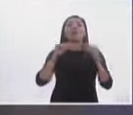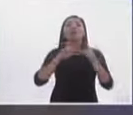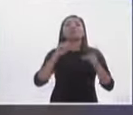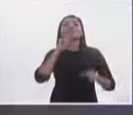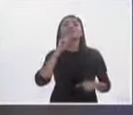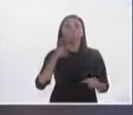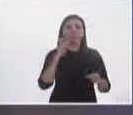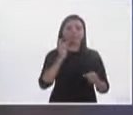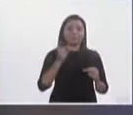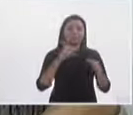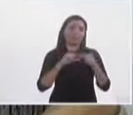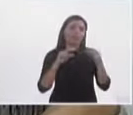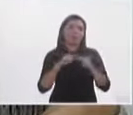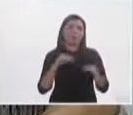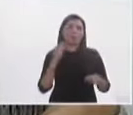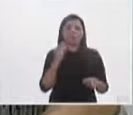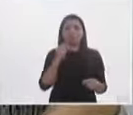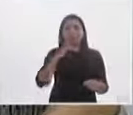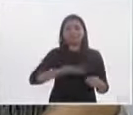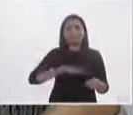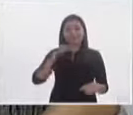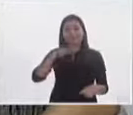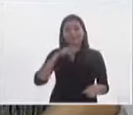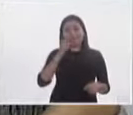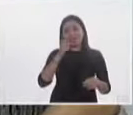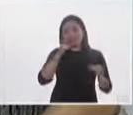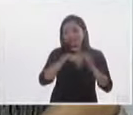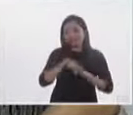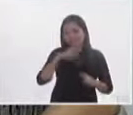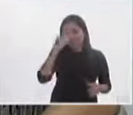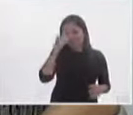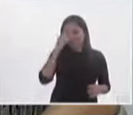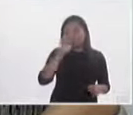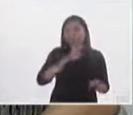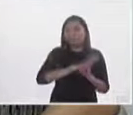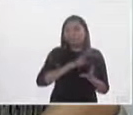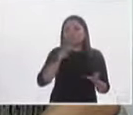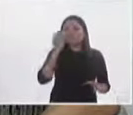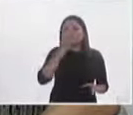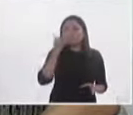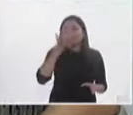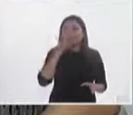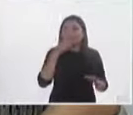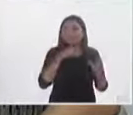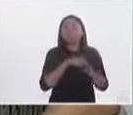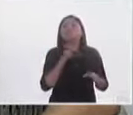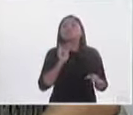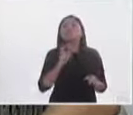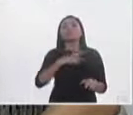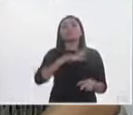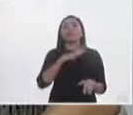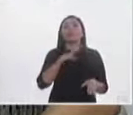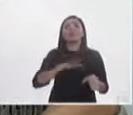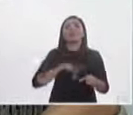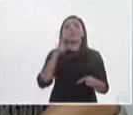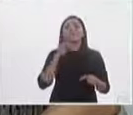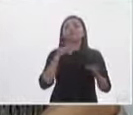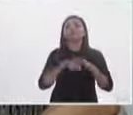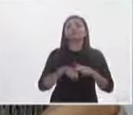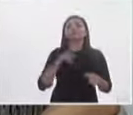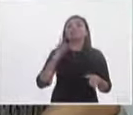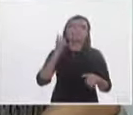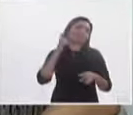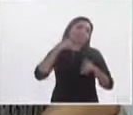municipio que razona y cambia más el voto de una elección a otra no tiene un comportamiento tan continuo ¿no? o sea cada